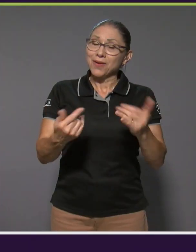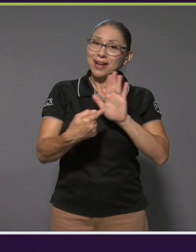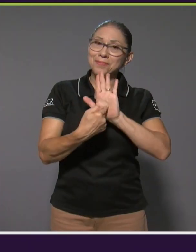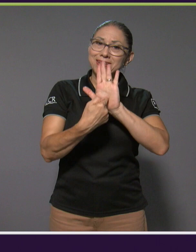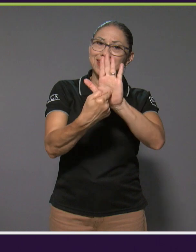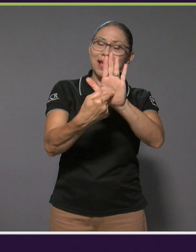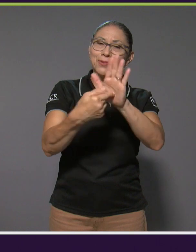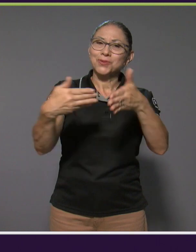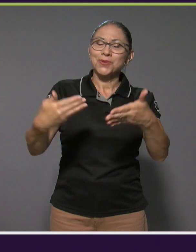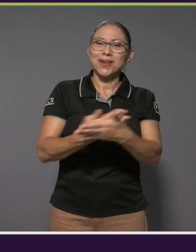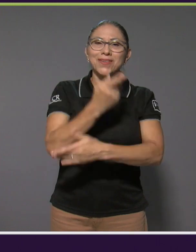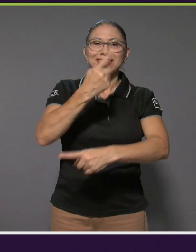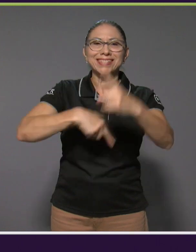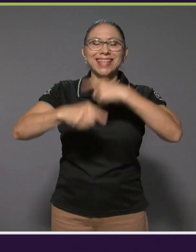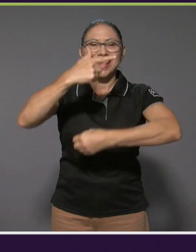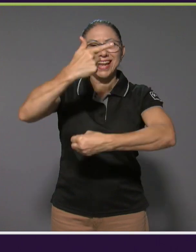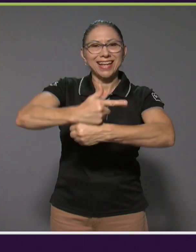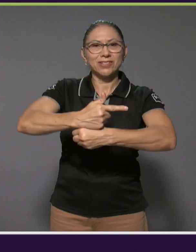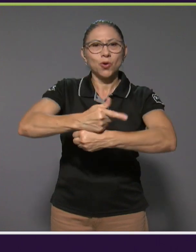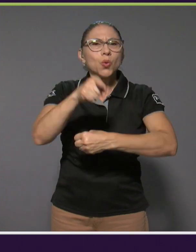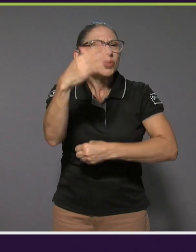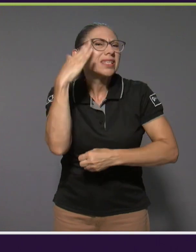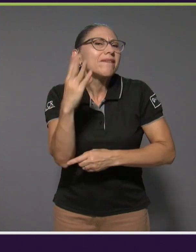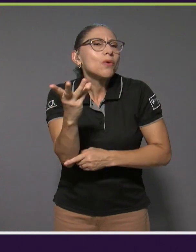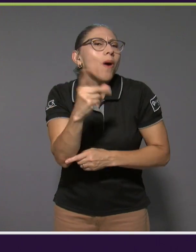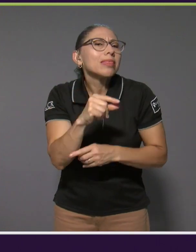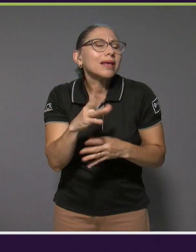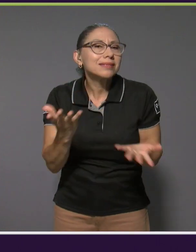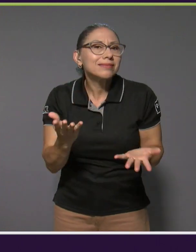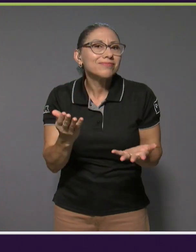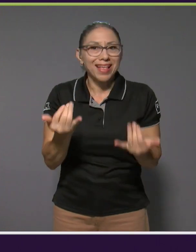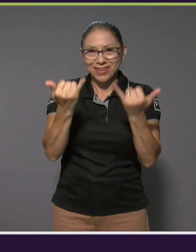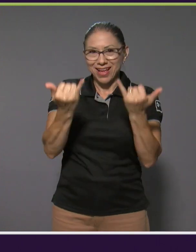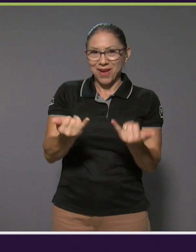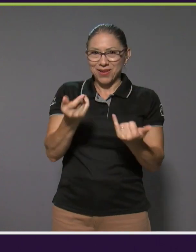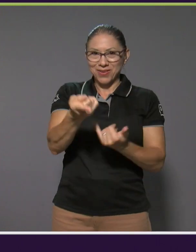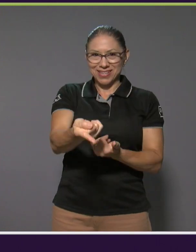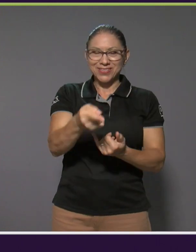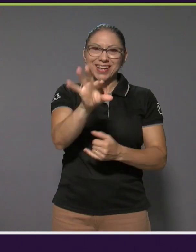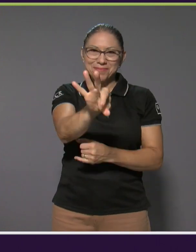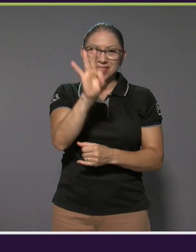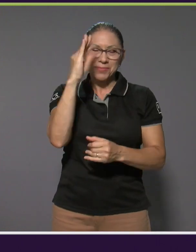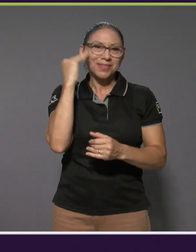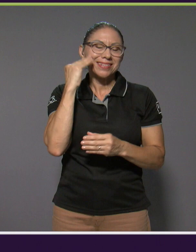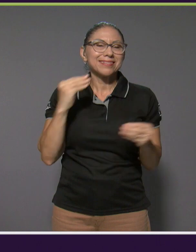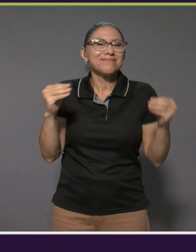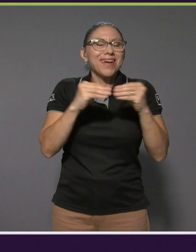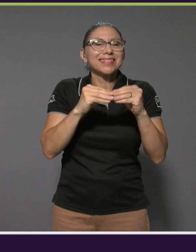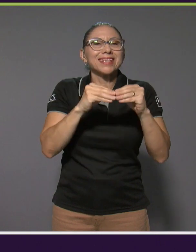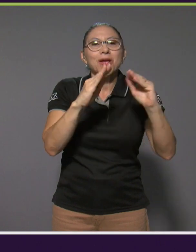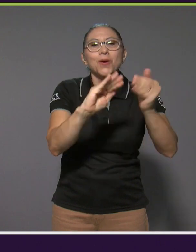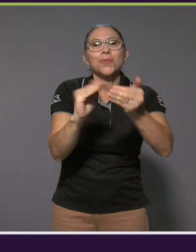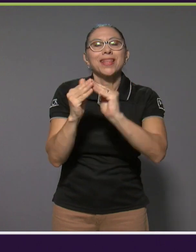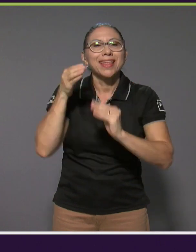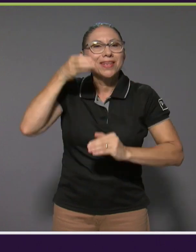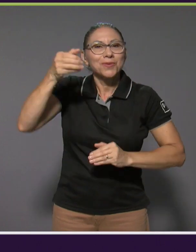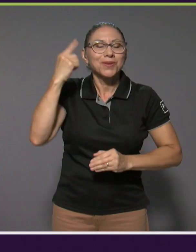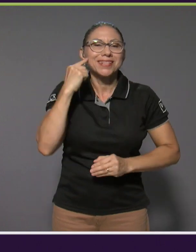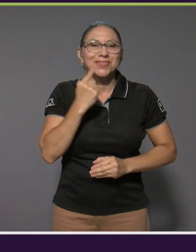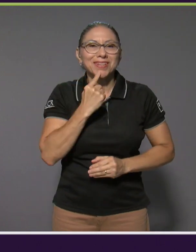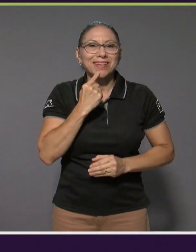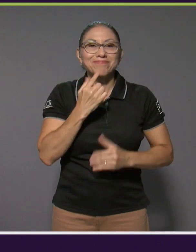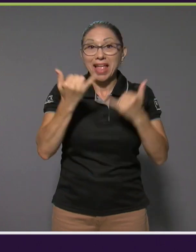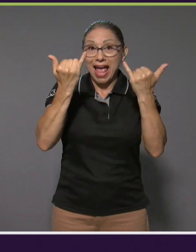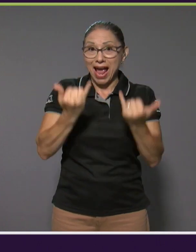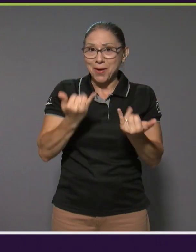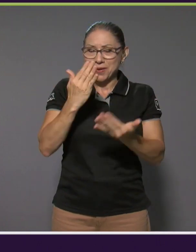La nueva seña del Alesco. ¿Cuántos ya se sabe? Con esta sección le invitamos a conocer más sobre la comunidad y la cultura sorda. Ahora